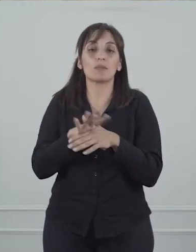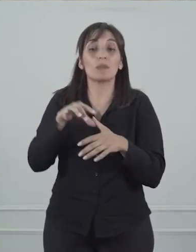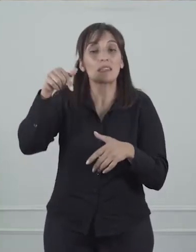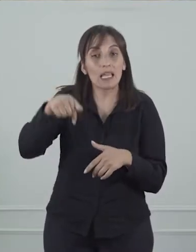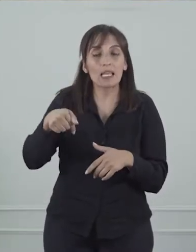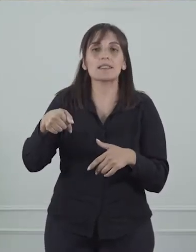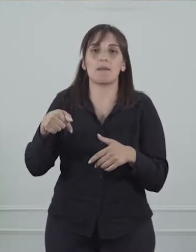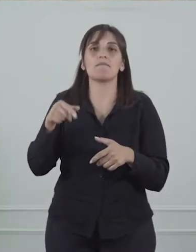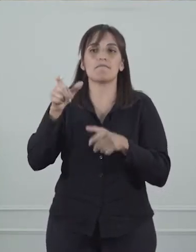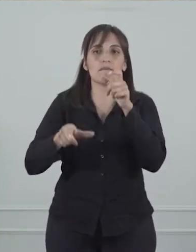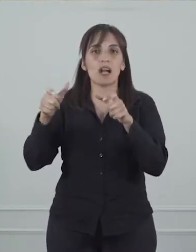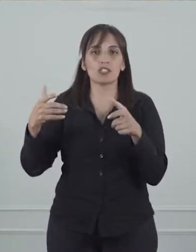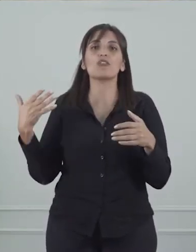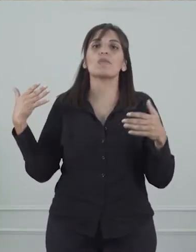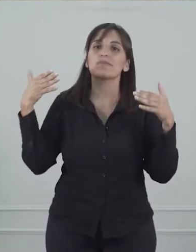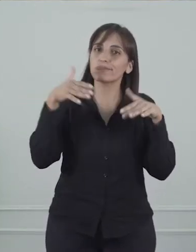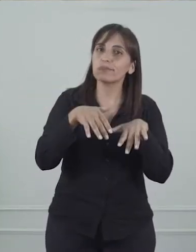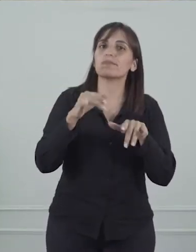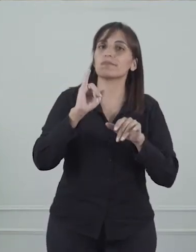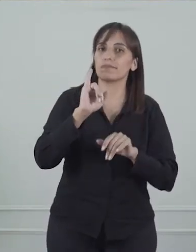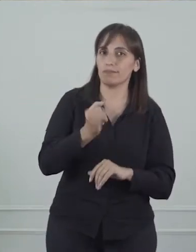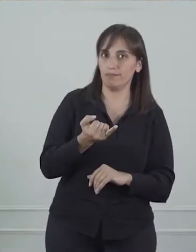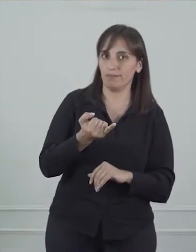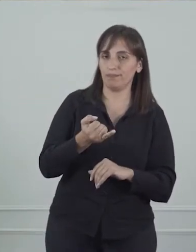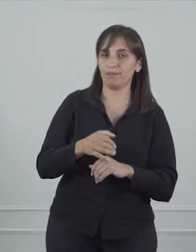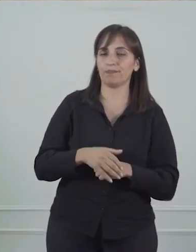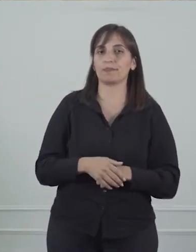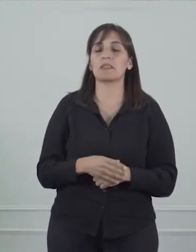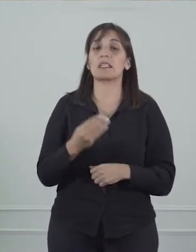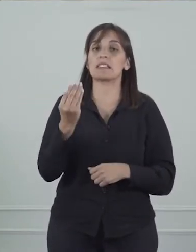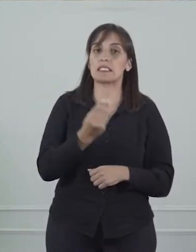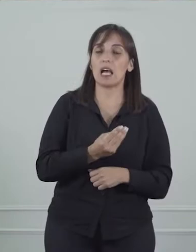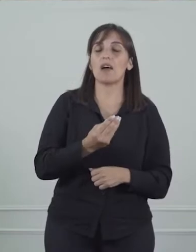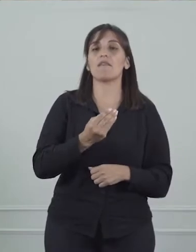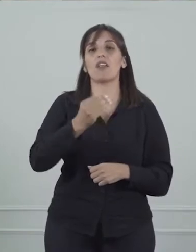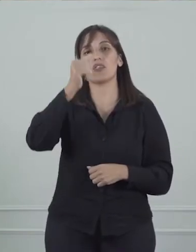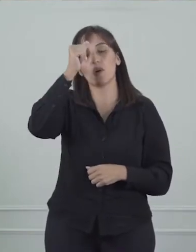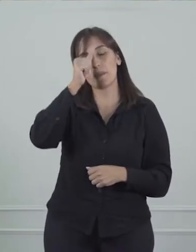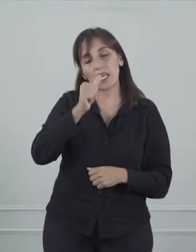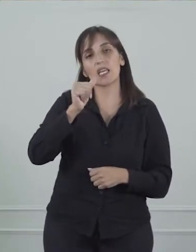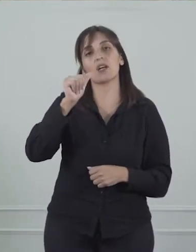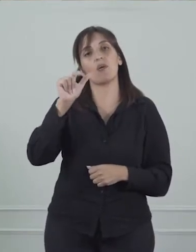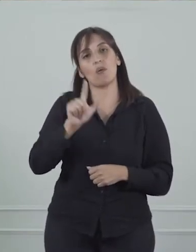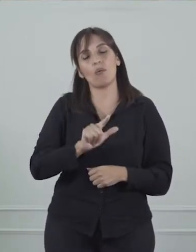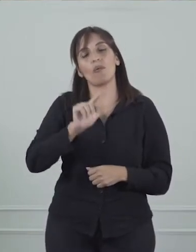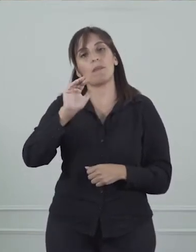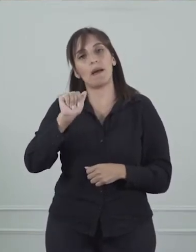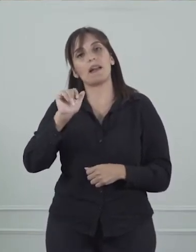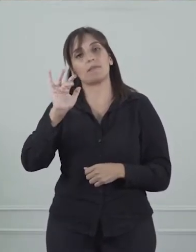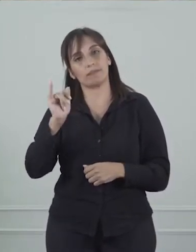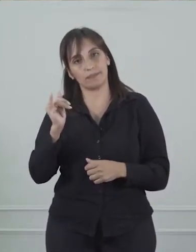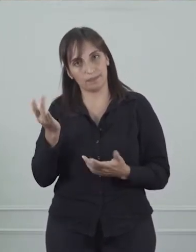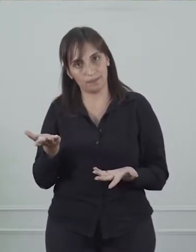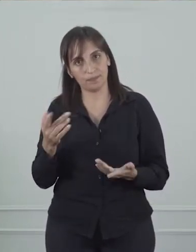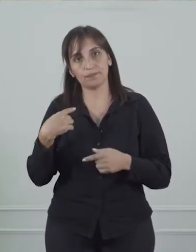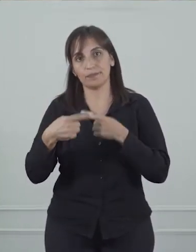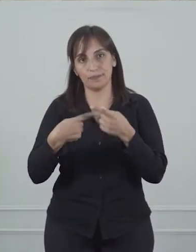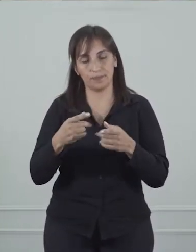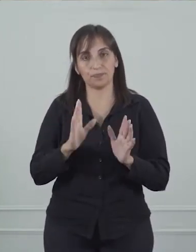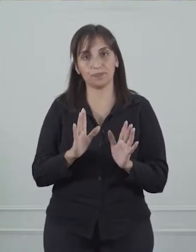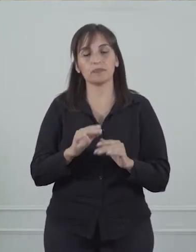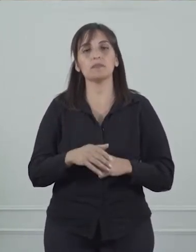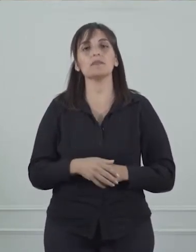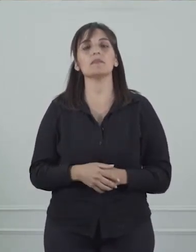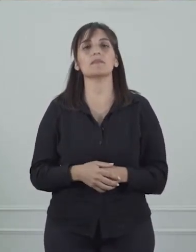pueden asistir mañana sábado, pasado domingo, y así sucesivamente. Hemos tomado esta